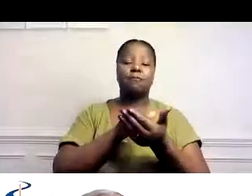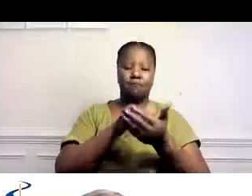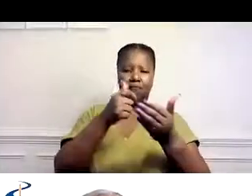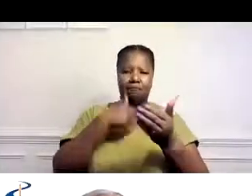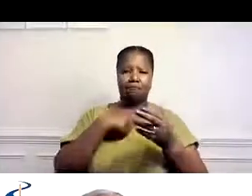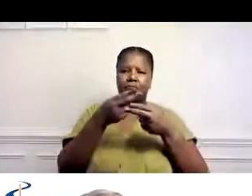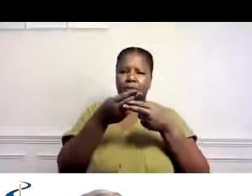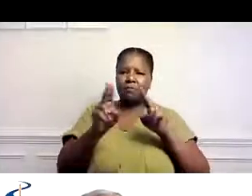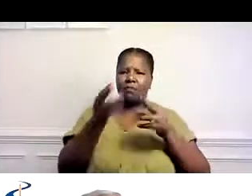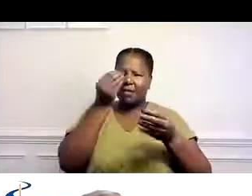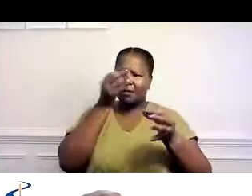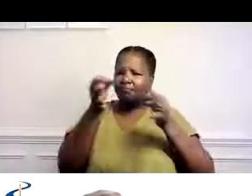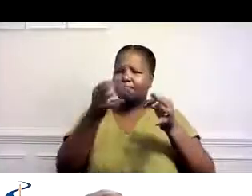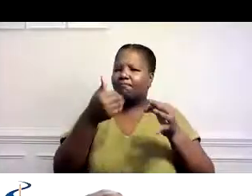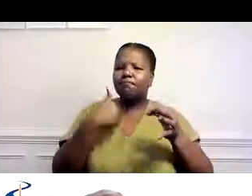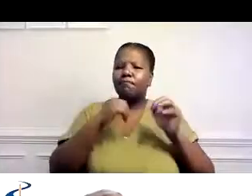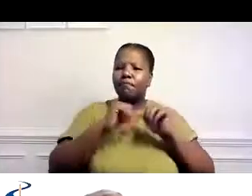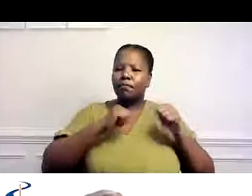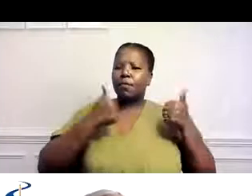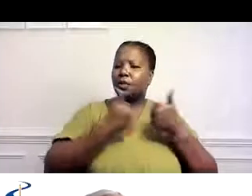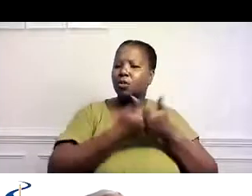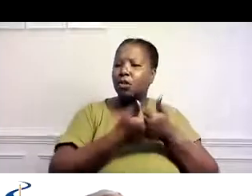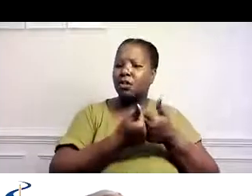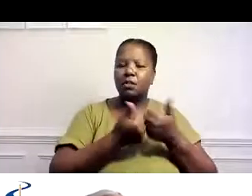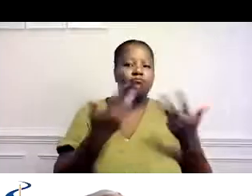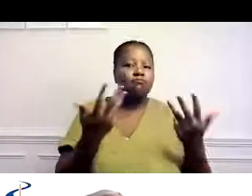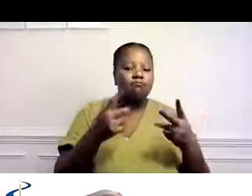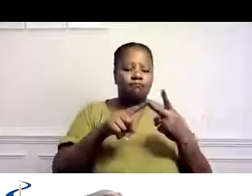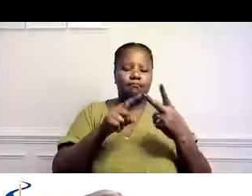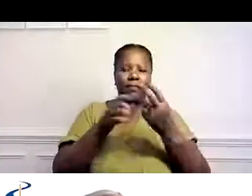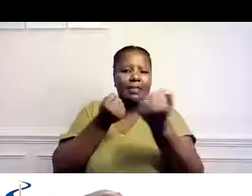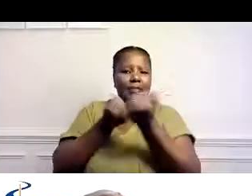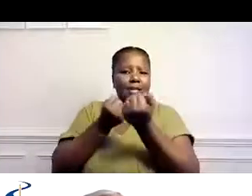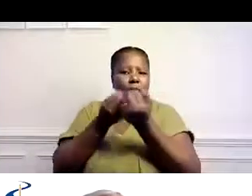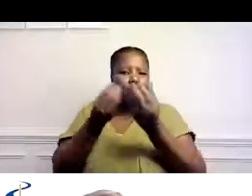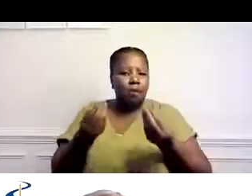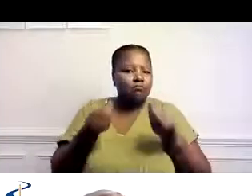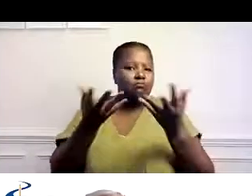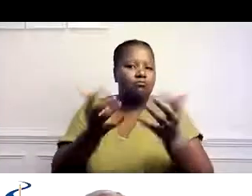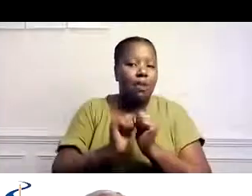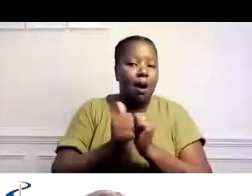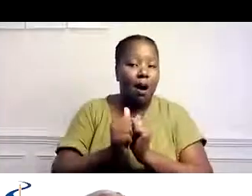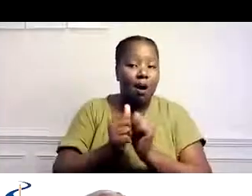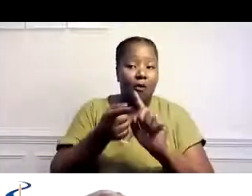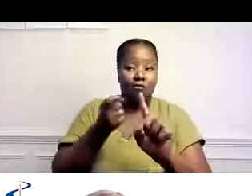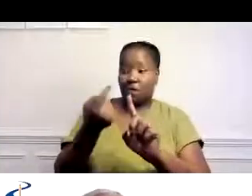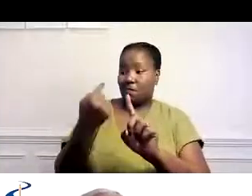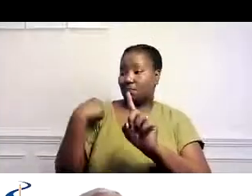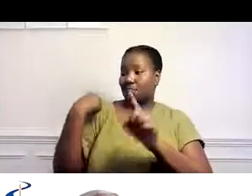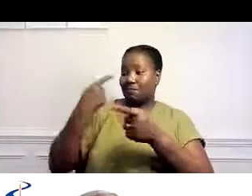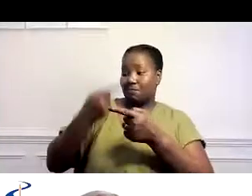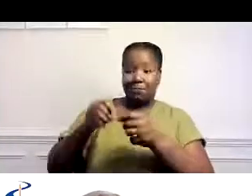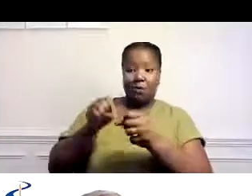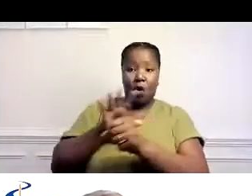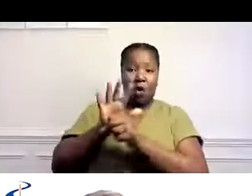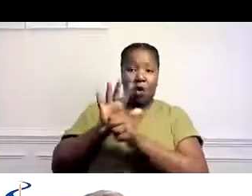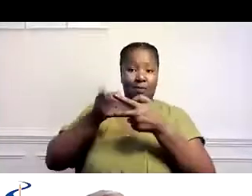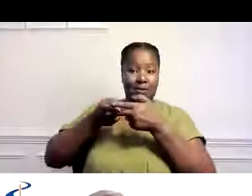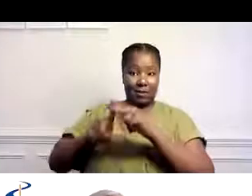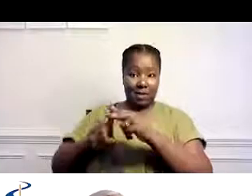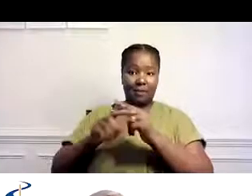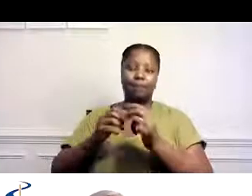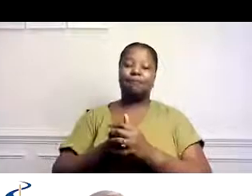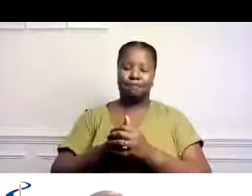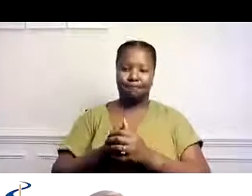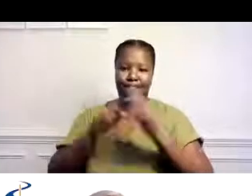Le voy a dar un revisión general de quién somos como agencia. Cómo hemos provisto apoyo durante el COVID. Y cómo nos estamos preparando para